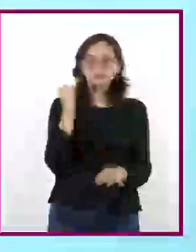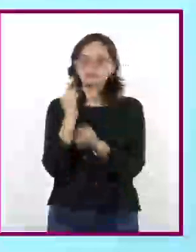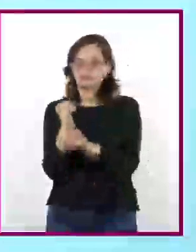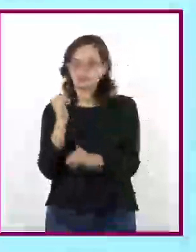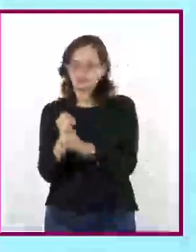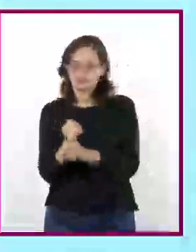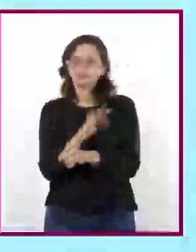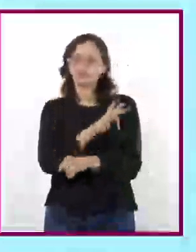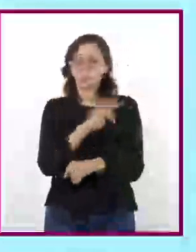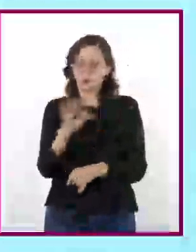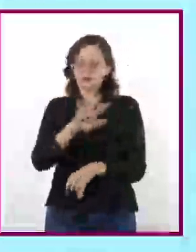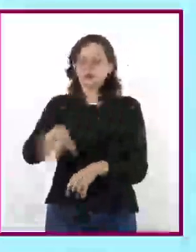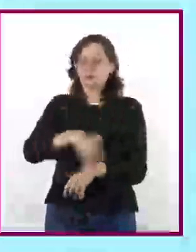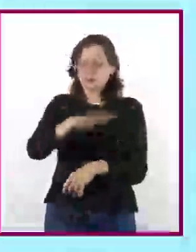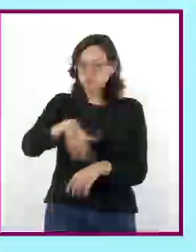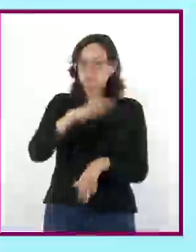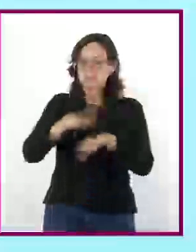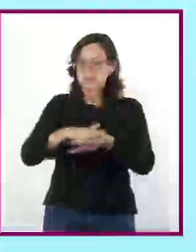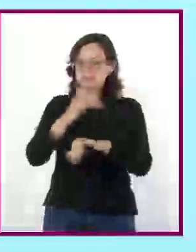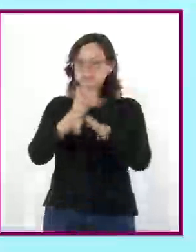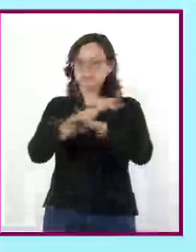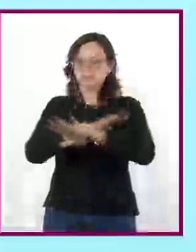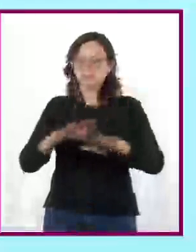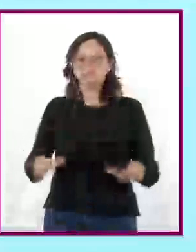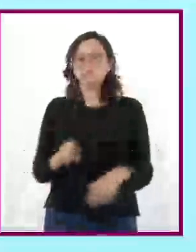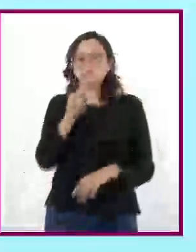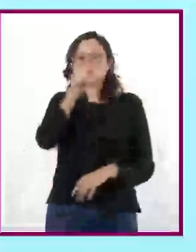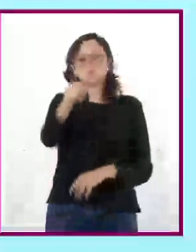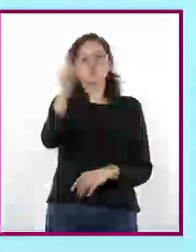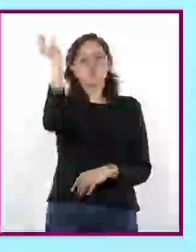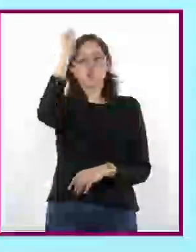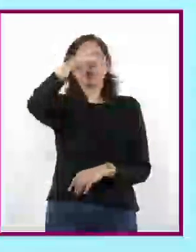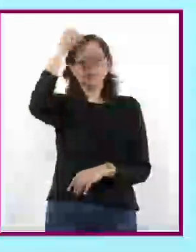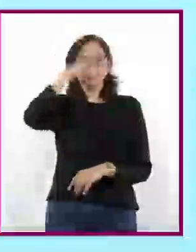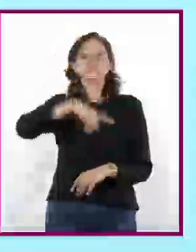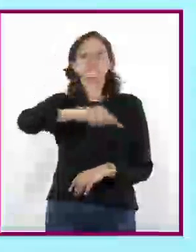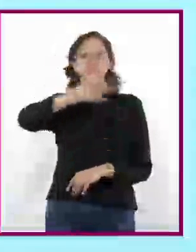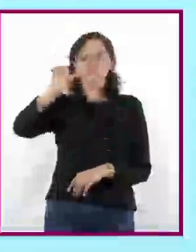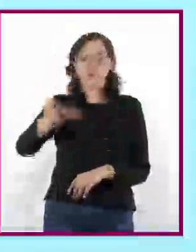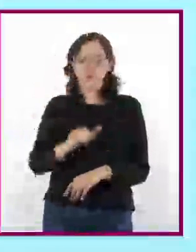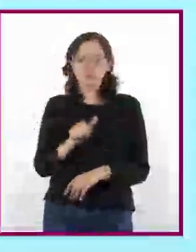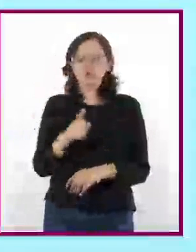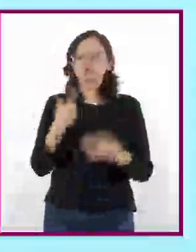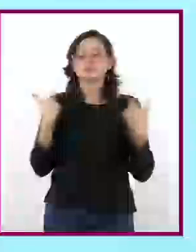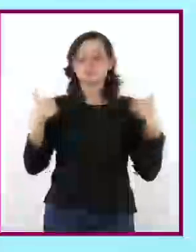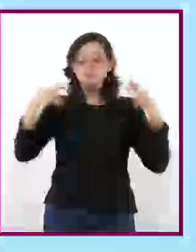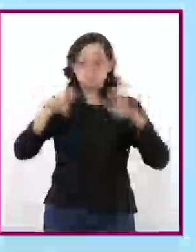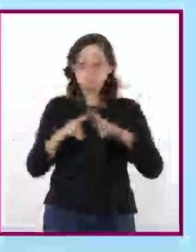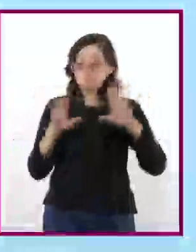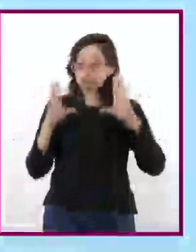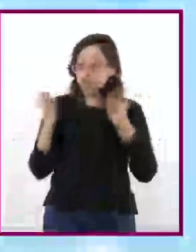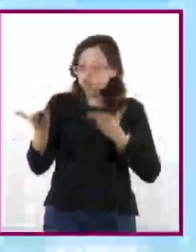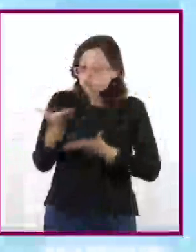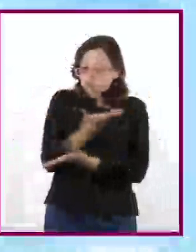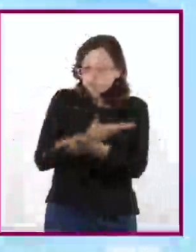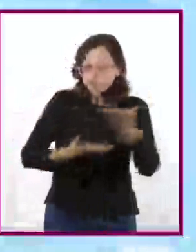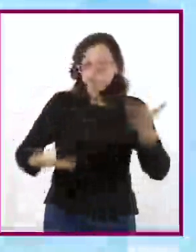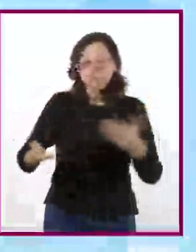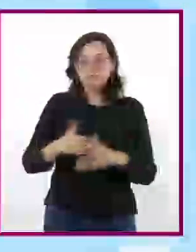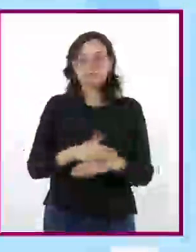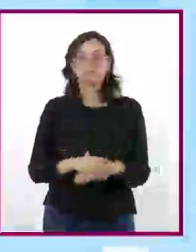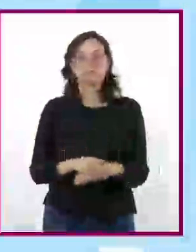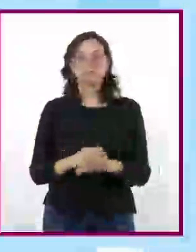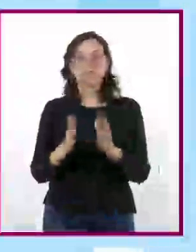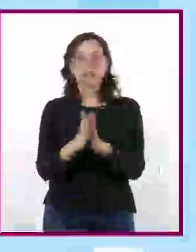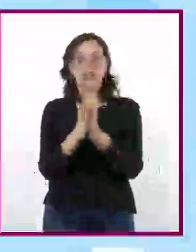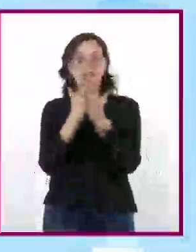en internet. Generen una opinión propia para que más tarde la compartan con su docente. Con el apoyo del libro